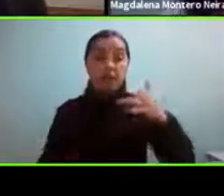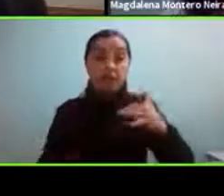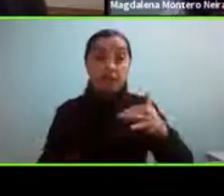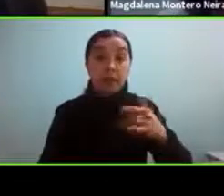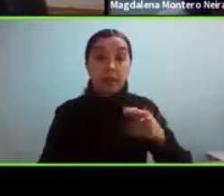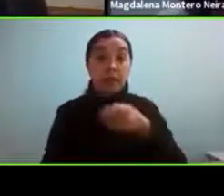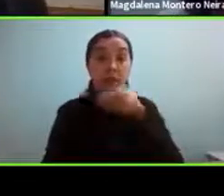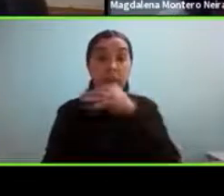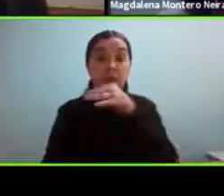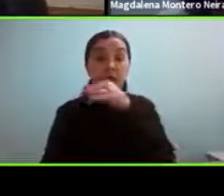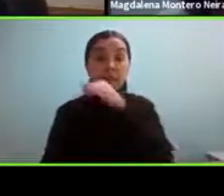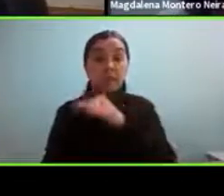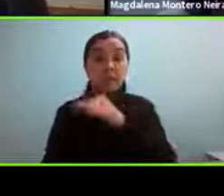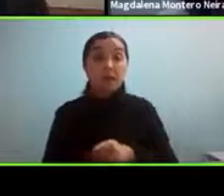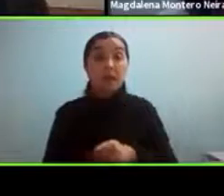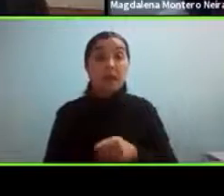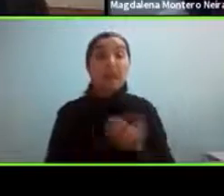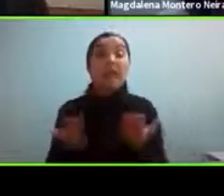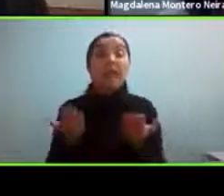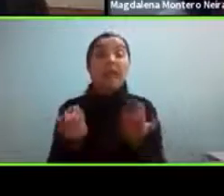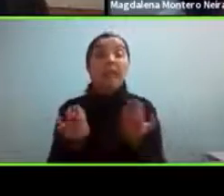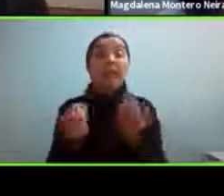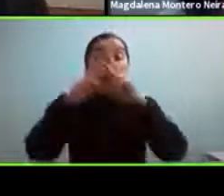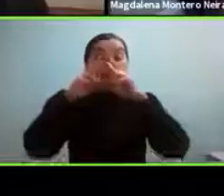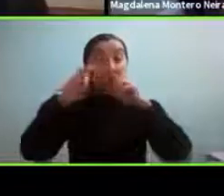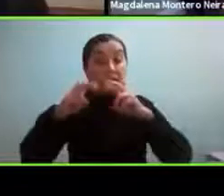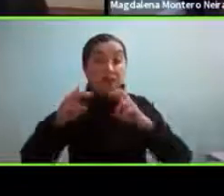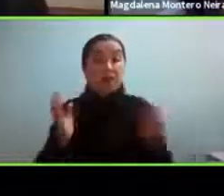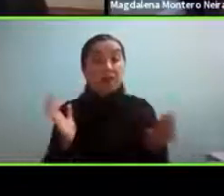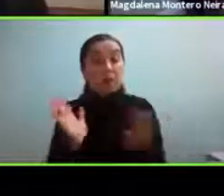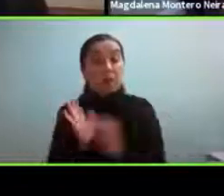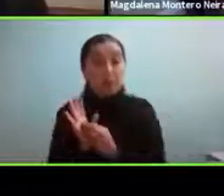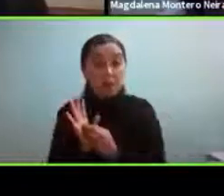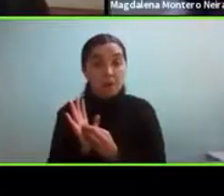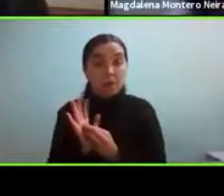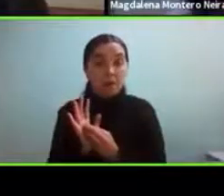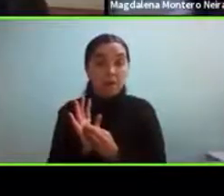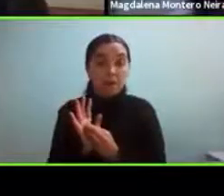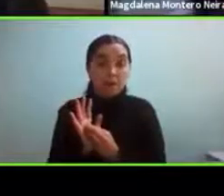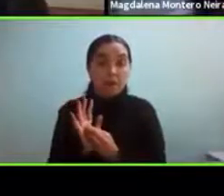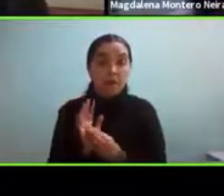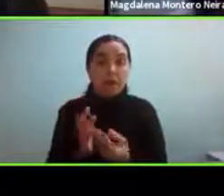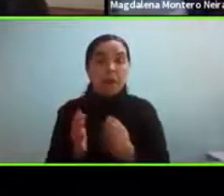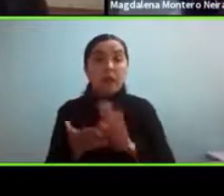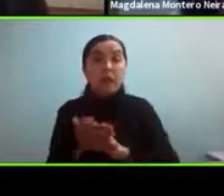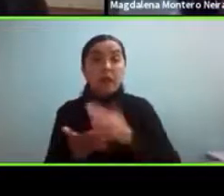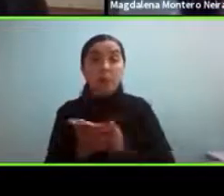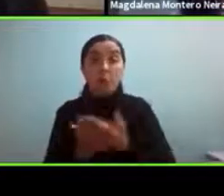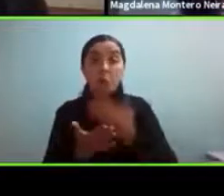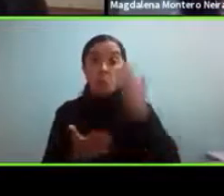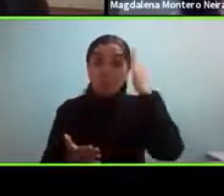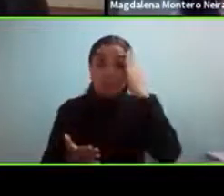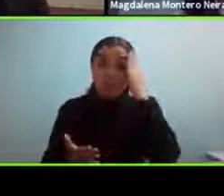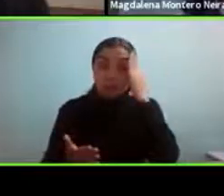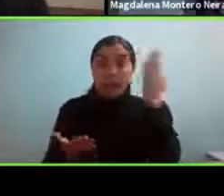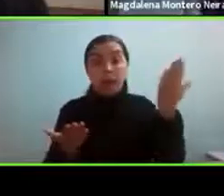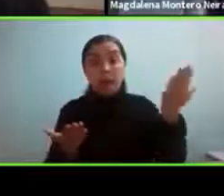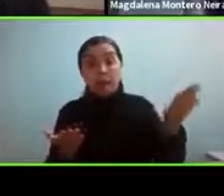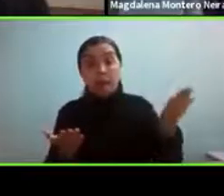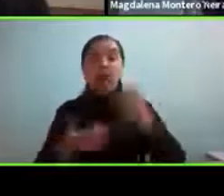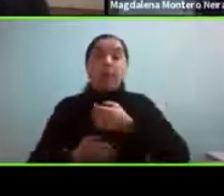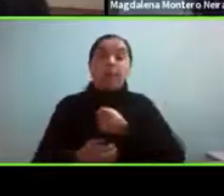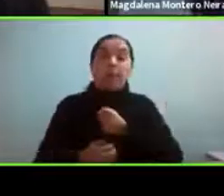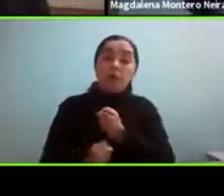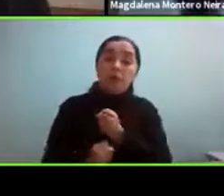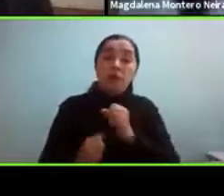comentarios también sobre la necesidad de investigar más hablamos sobre la salud mental que tiene que ver con la depresión la